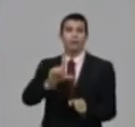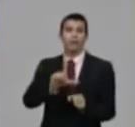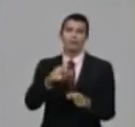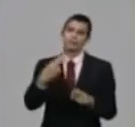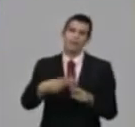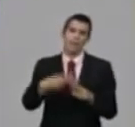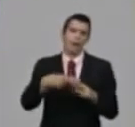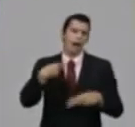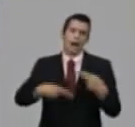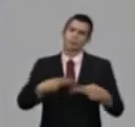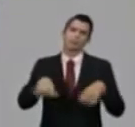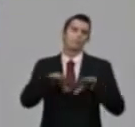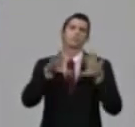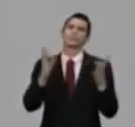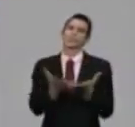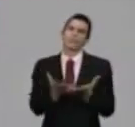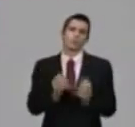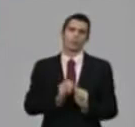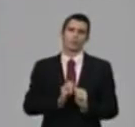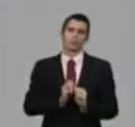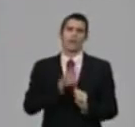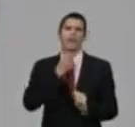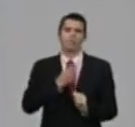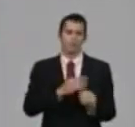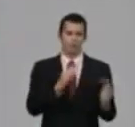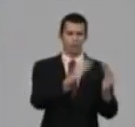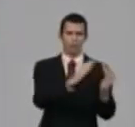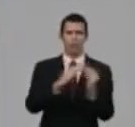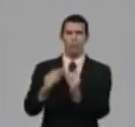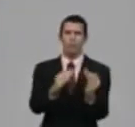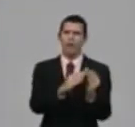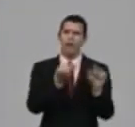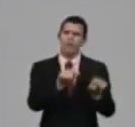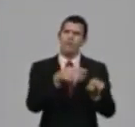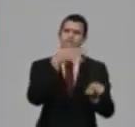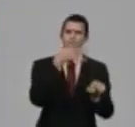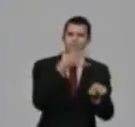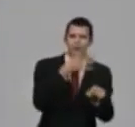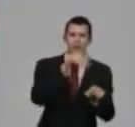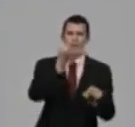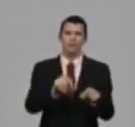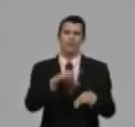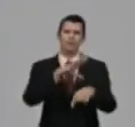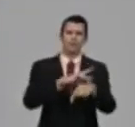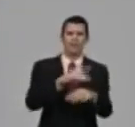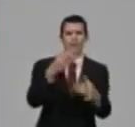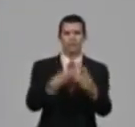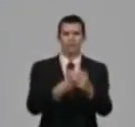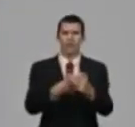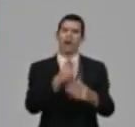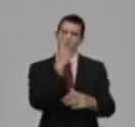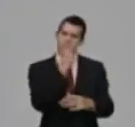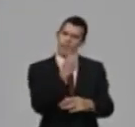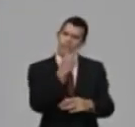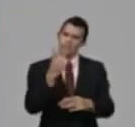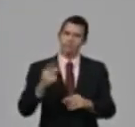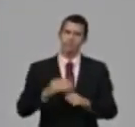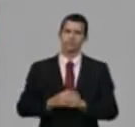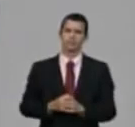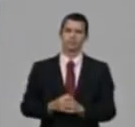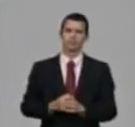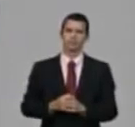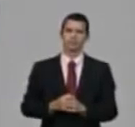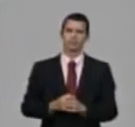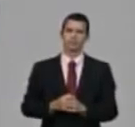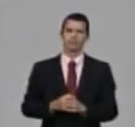los núcleos que son vulnerables. Hasta el cierre del día de ayer, el 91% de los núcleos